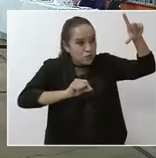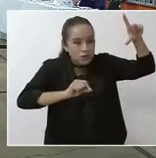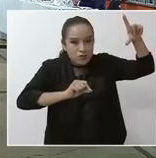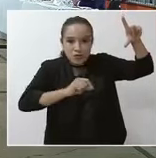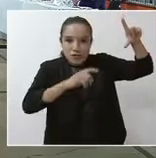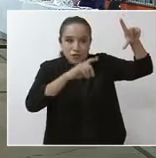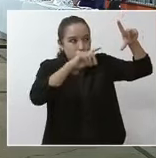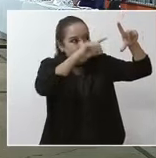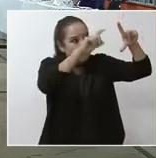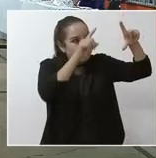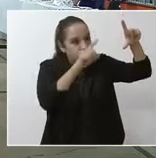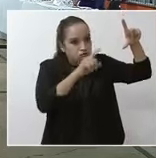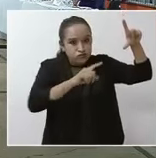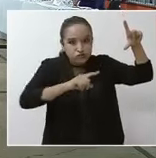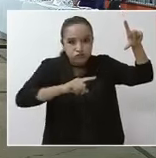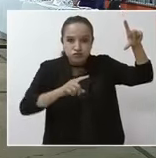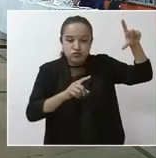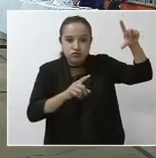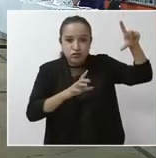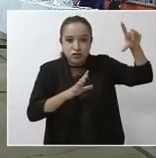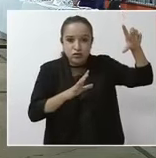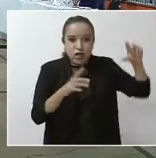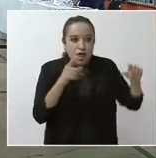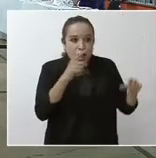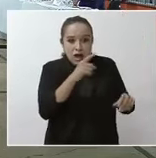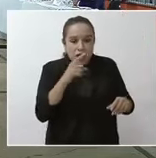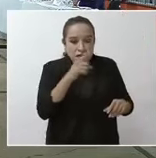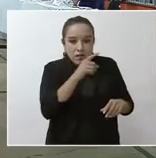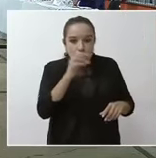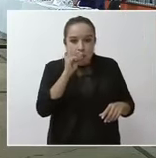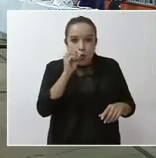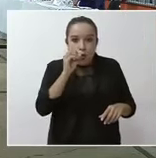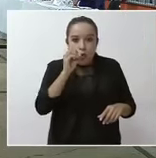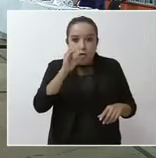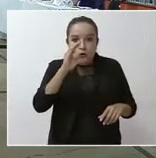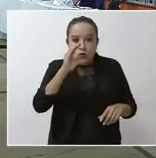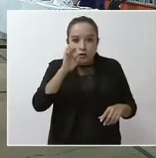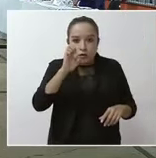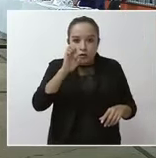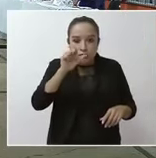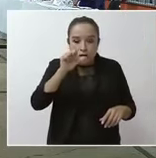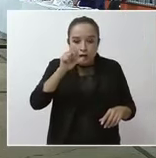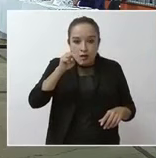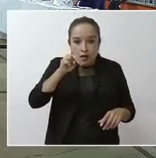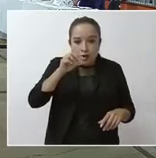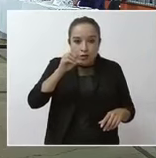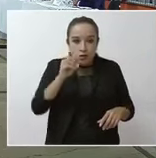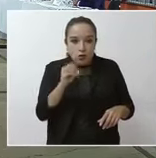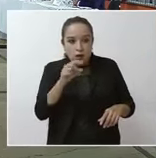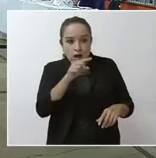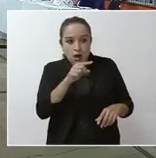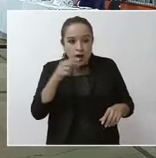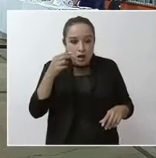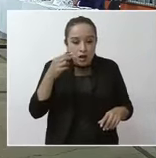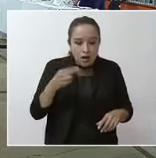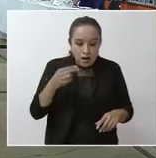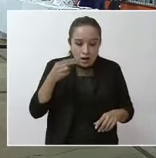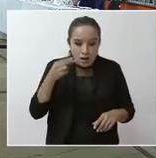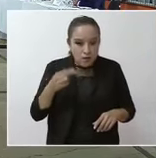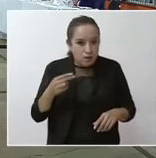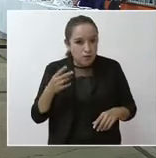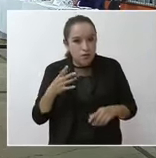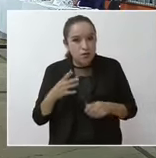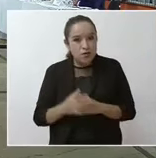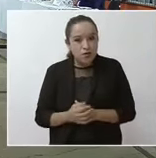Océano Pacífico, y en el Océano Pacífico, ya como depresión tropical, se le llamó Marte. Fue un